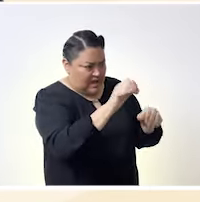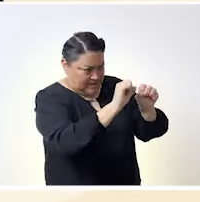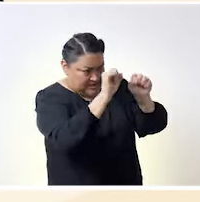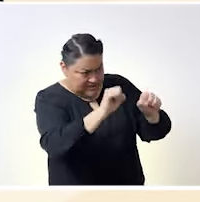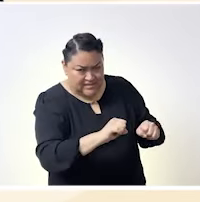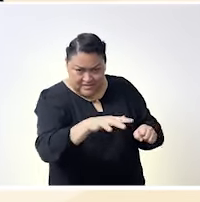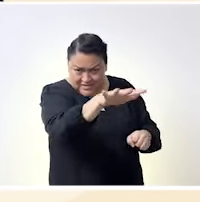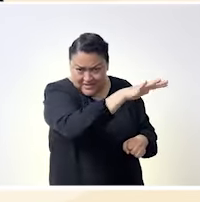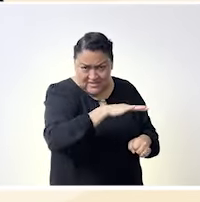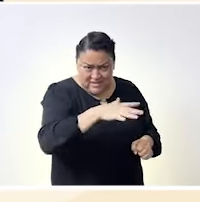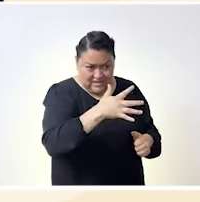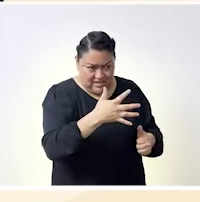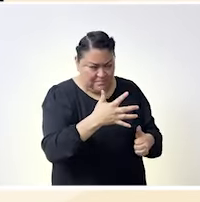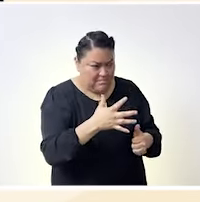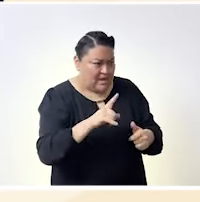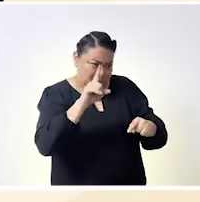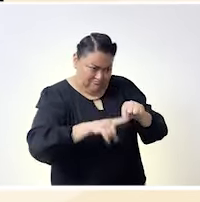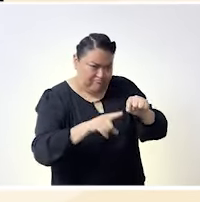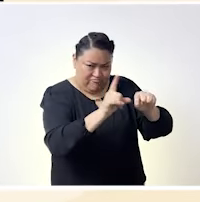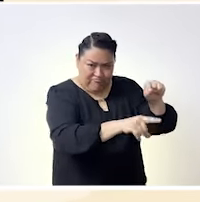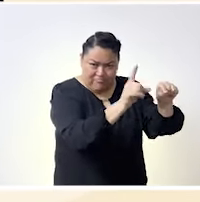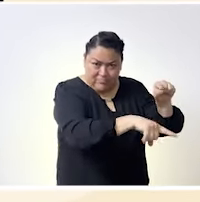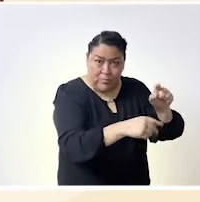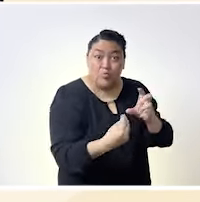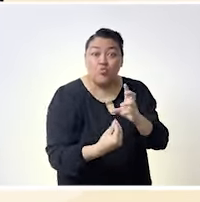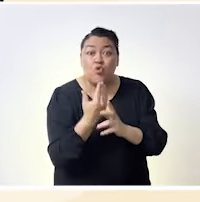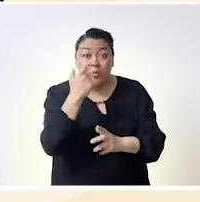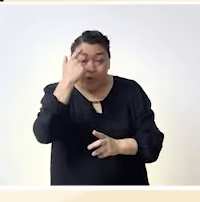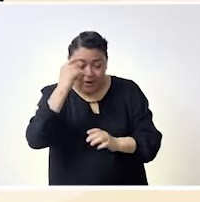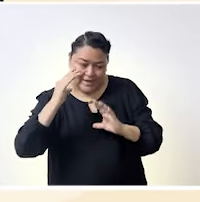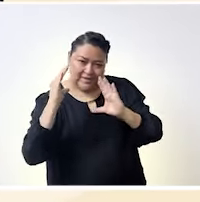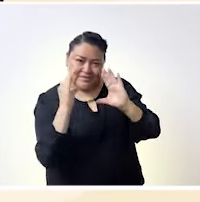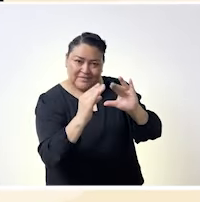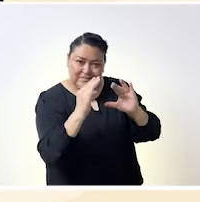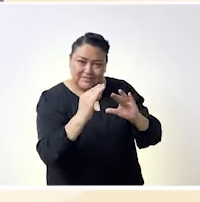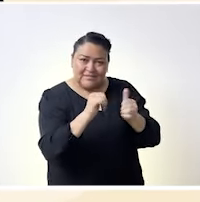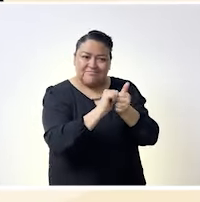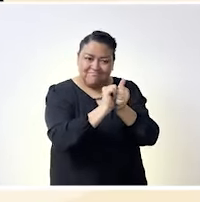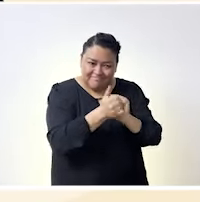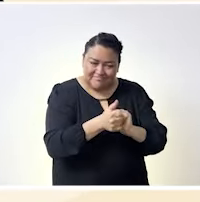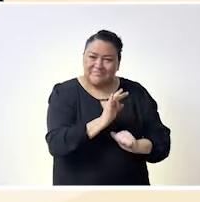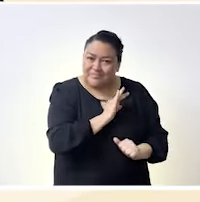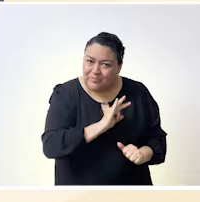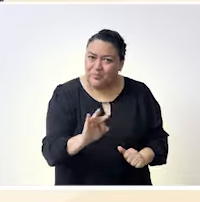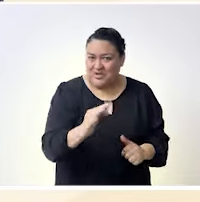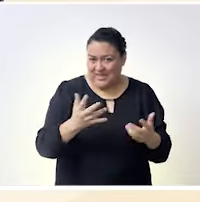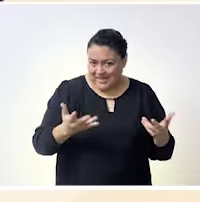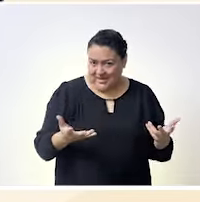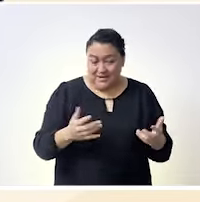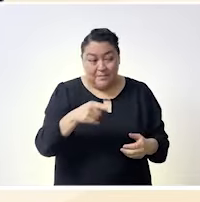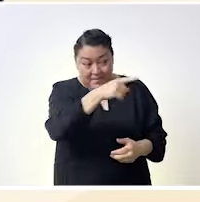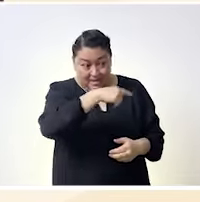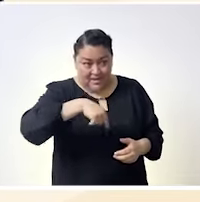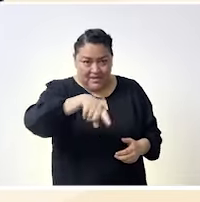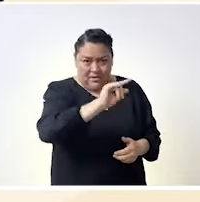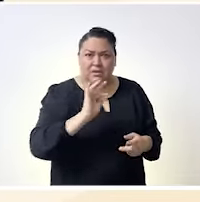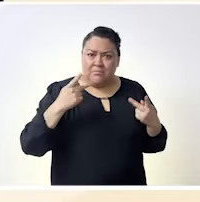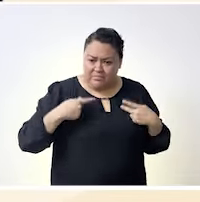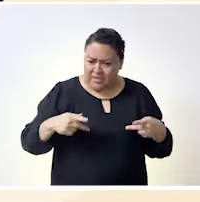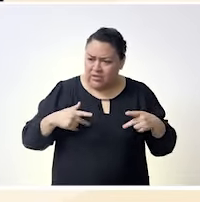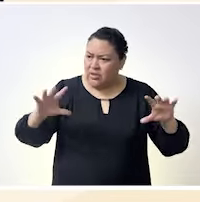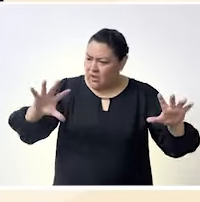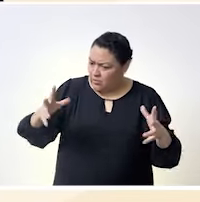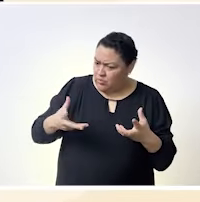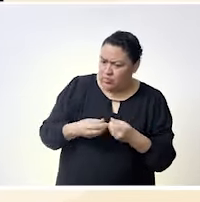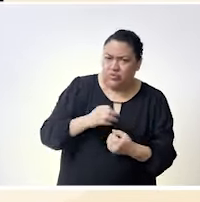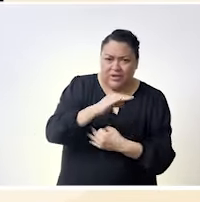pero entre que lo tiramos también hay que levantar otra otra bonita construcción una pirámide en la que